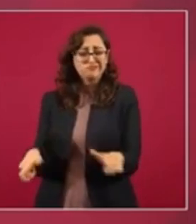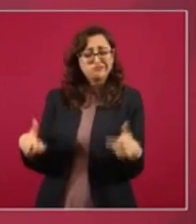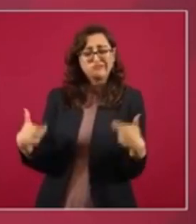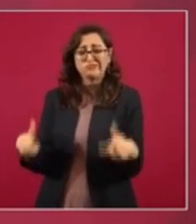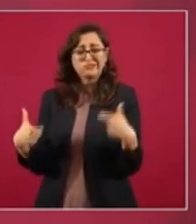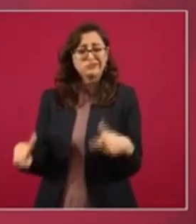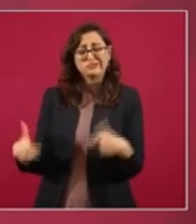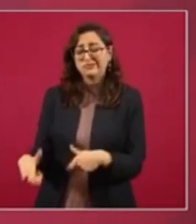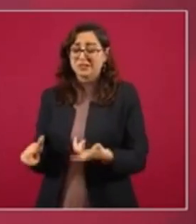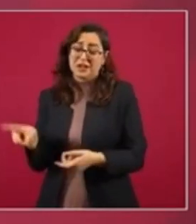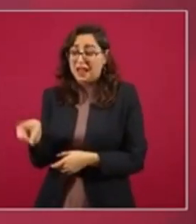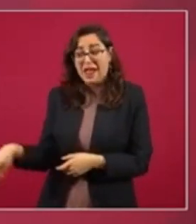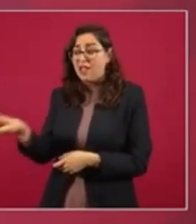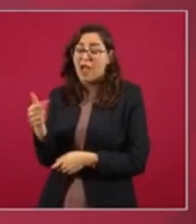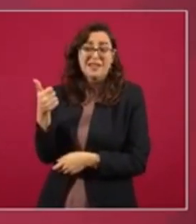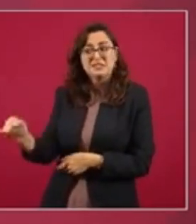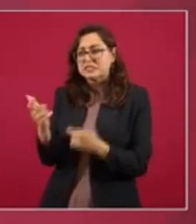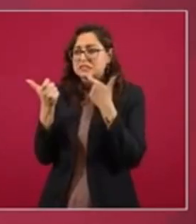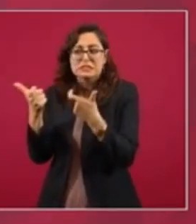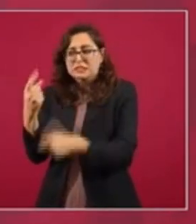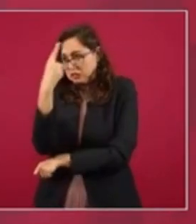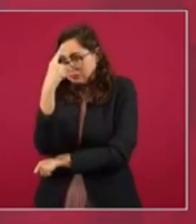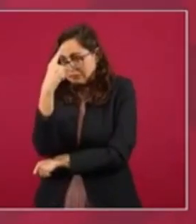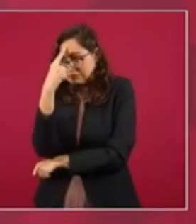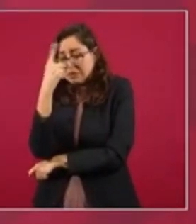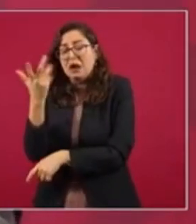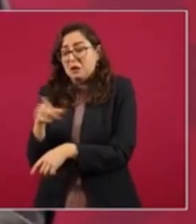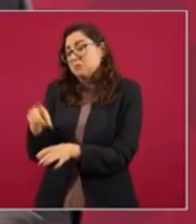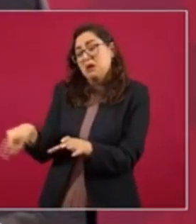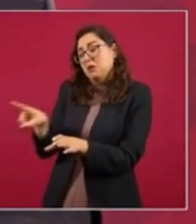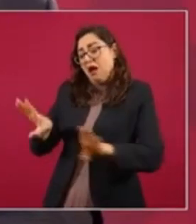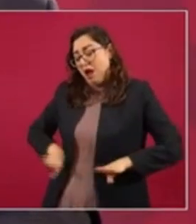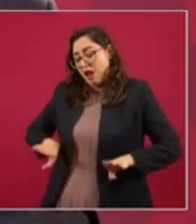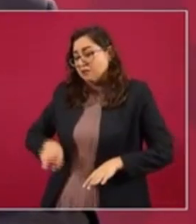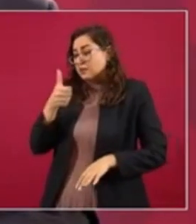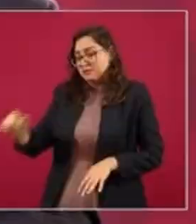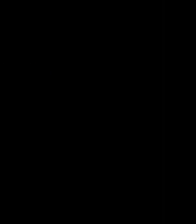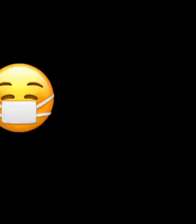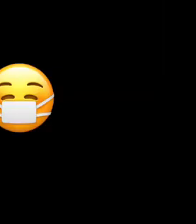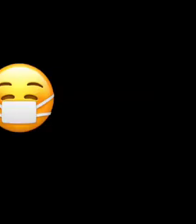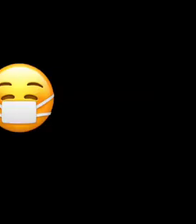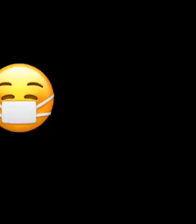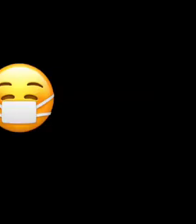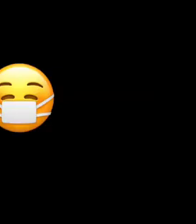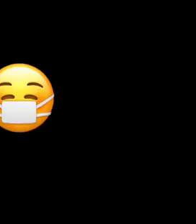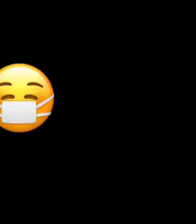Su dios es el dinero, pues. Entonces, yo no tengo esos gustos. ¡Suscríbete al ¡Suscríbete